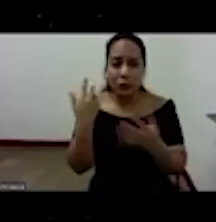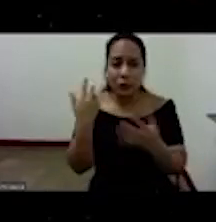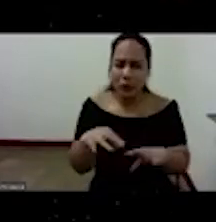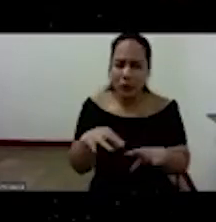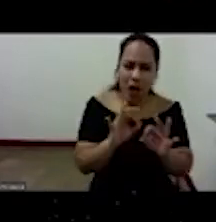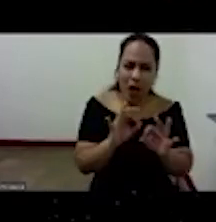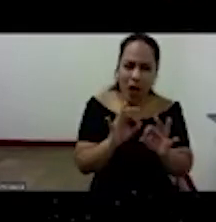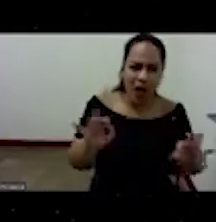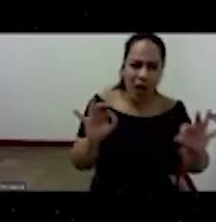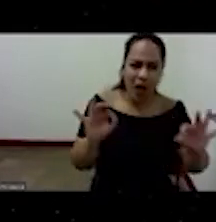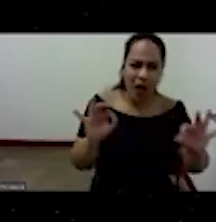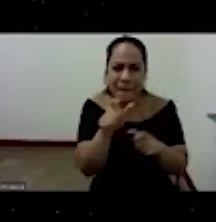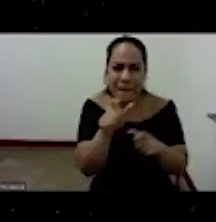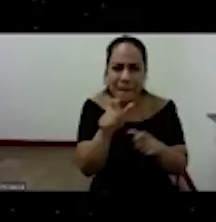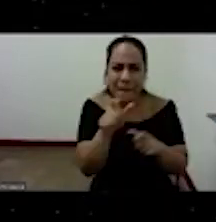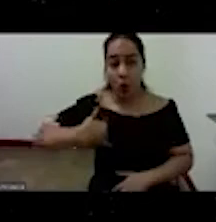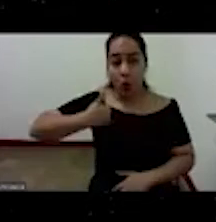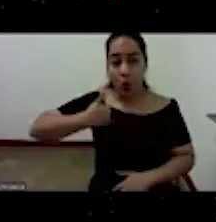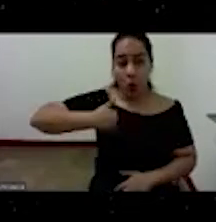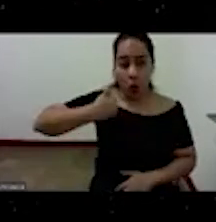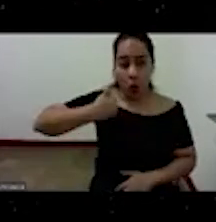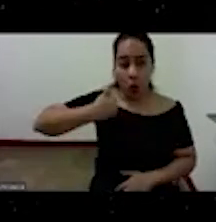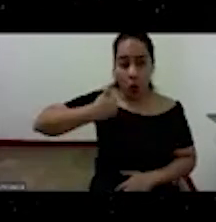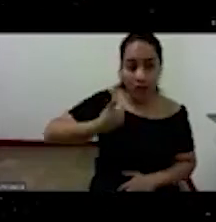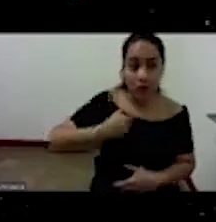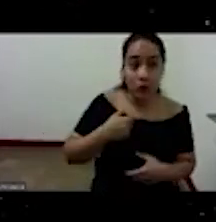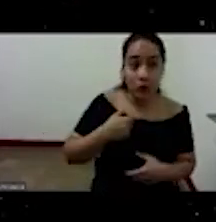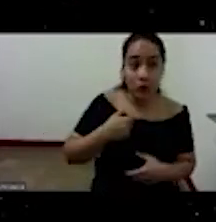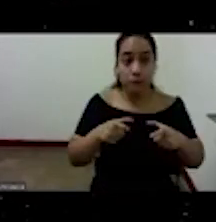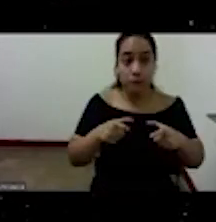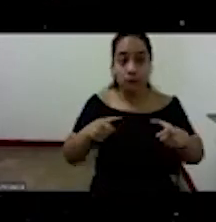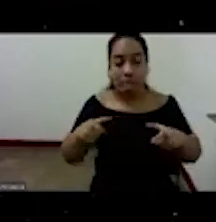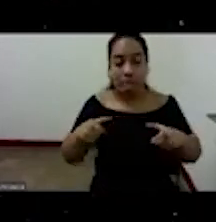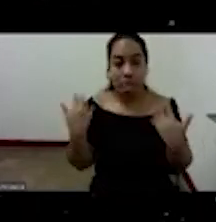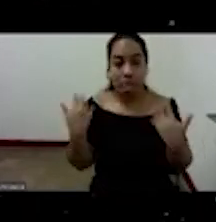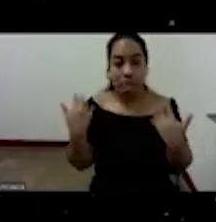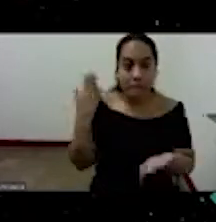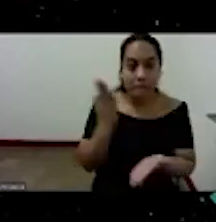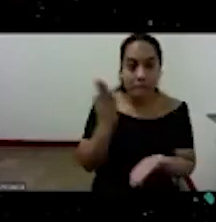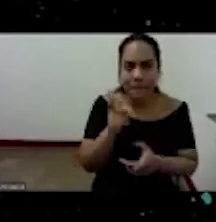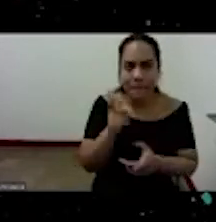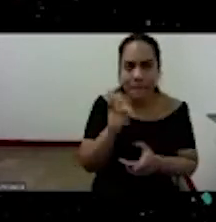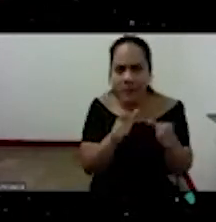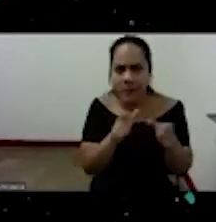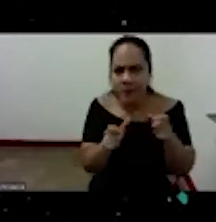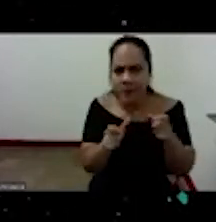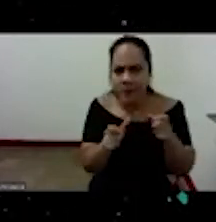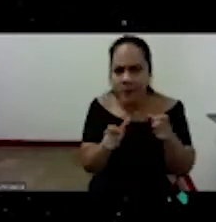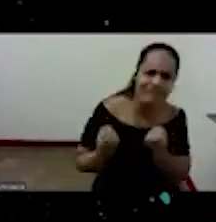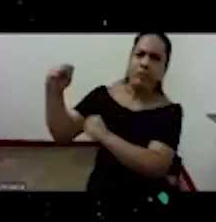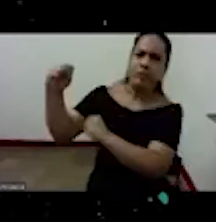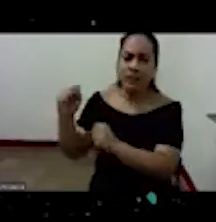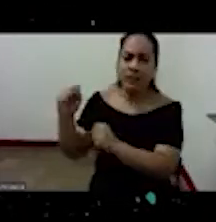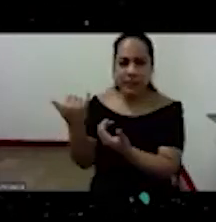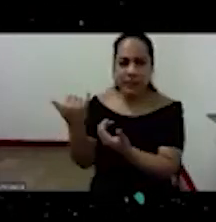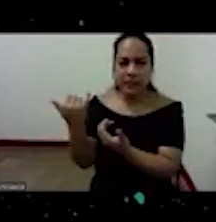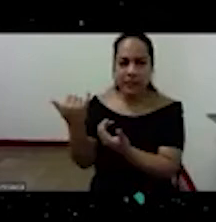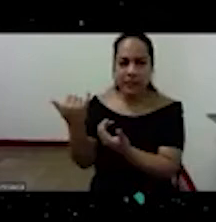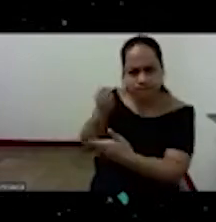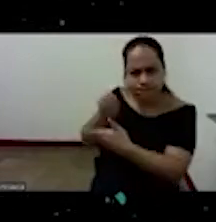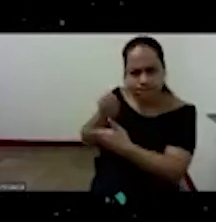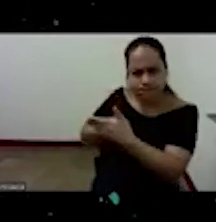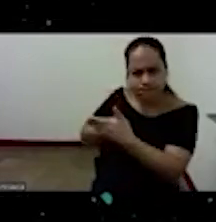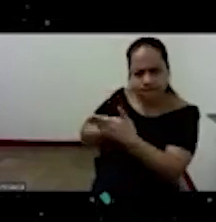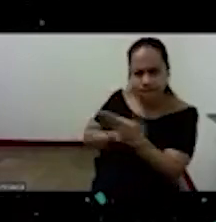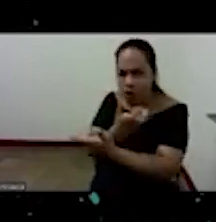jóvenes un fenómeno de conquistadores que invadían los